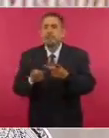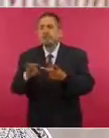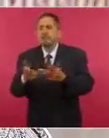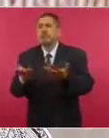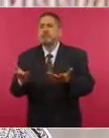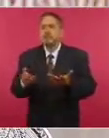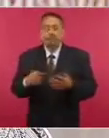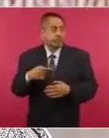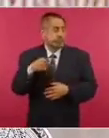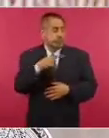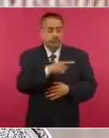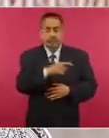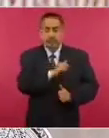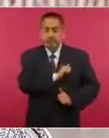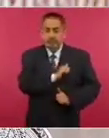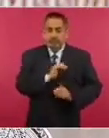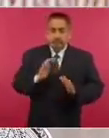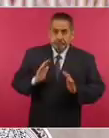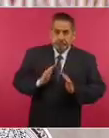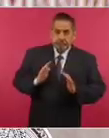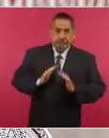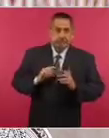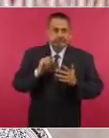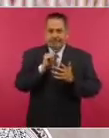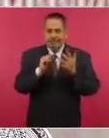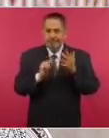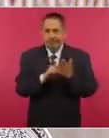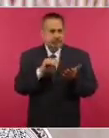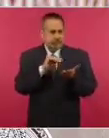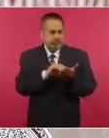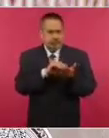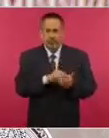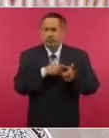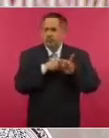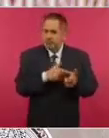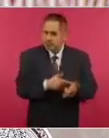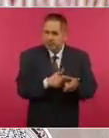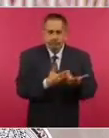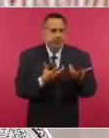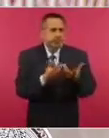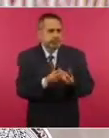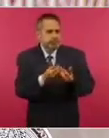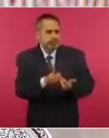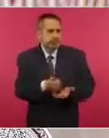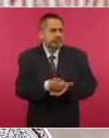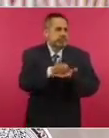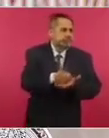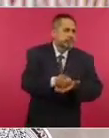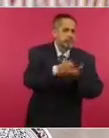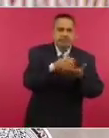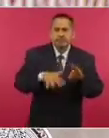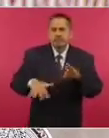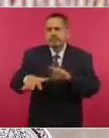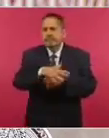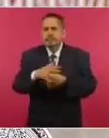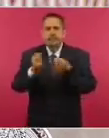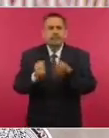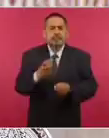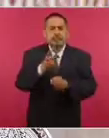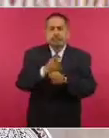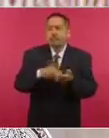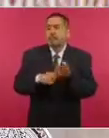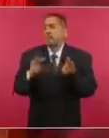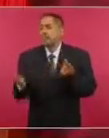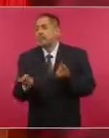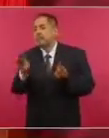Ejército y la Armada continúen hasta marzo del 2018 participando en tareas de seguridad pública.